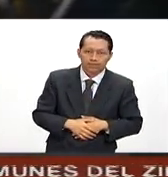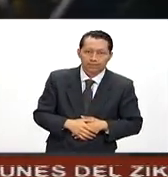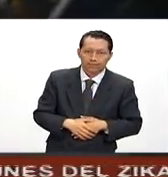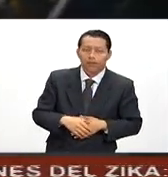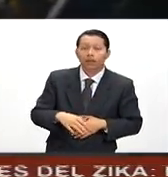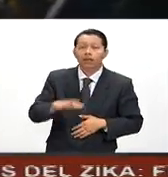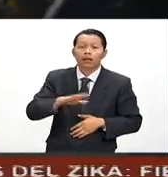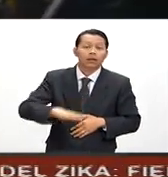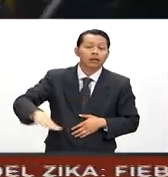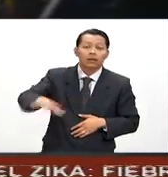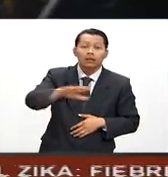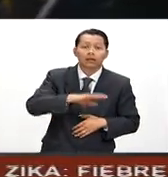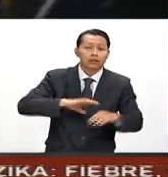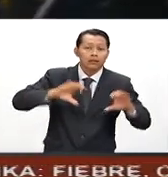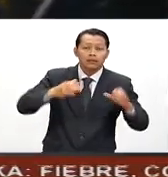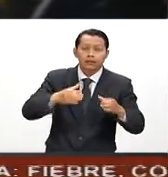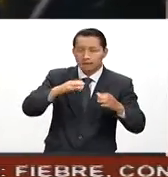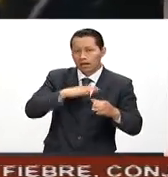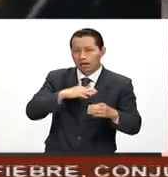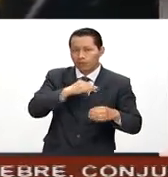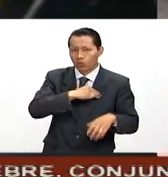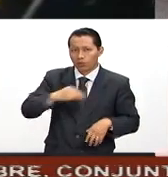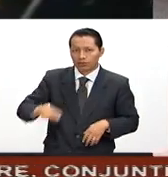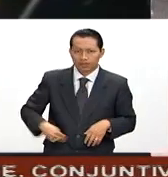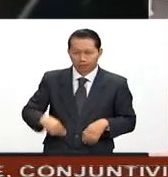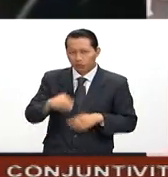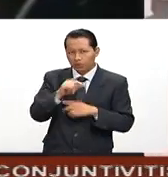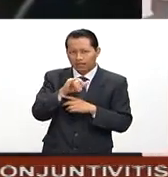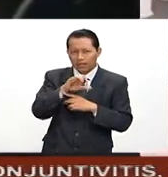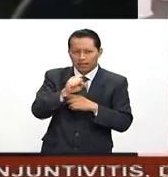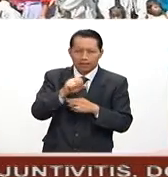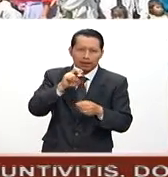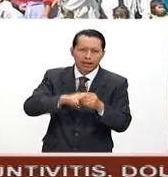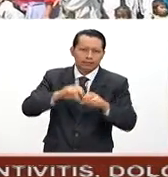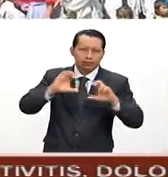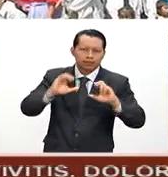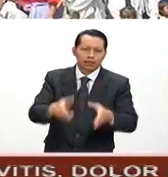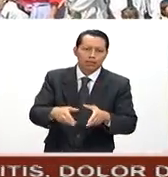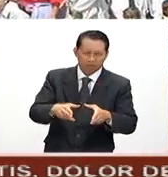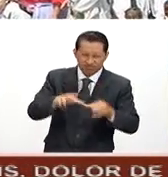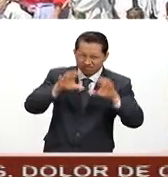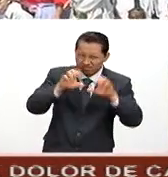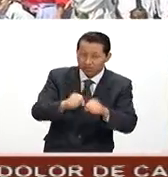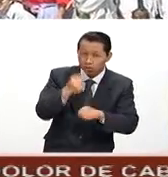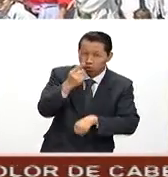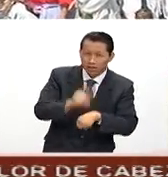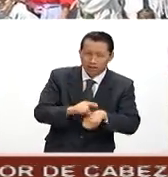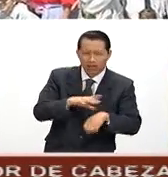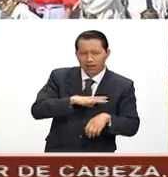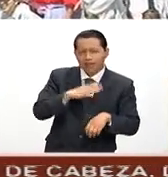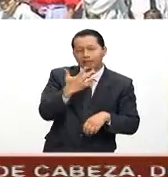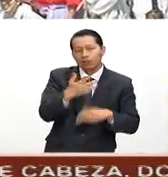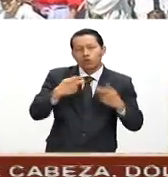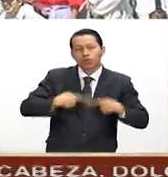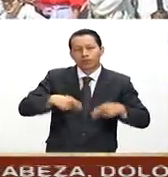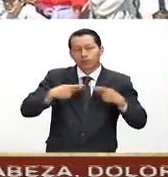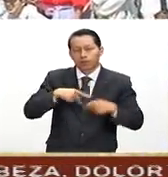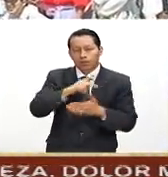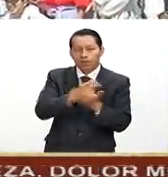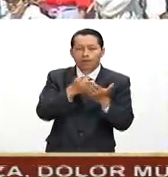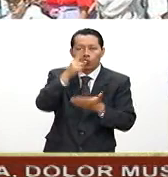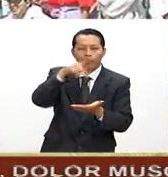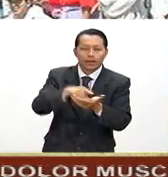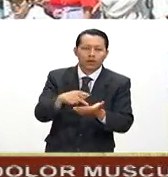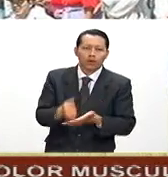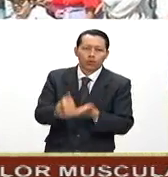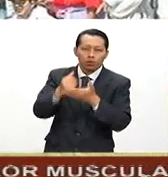Pobladores de la comunidad de Yalentá y municipio de Sinacantán, en Chiapas, retuvieron por más de un día a cinco brigadistas del programa un kilo de ayuda